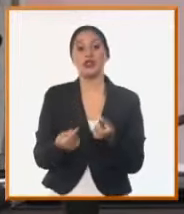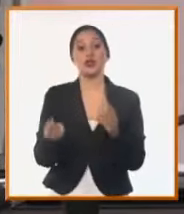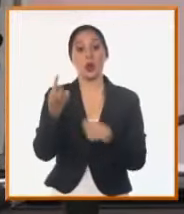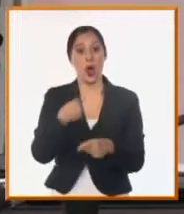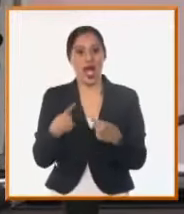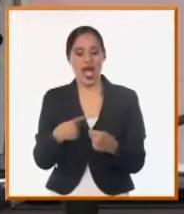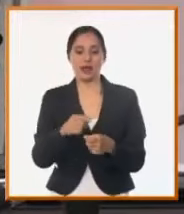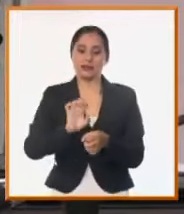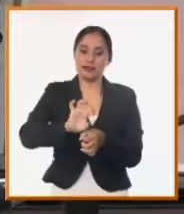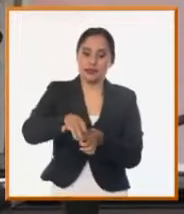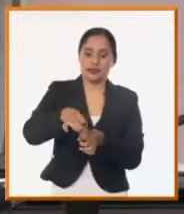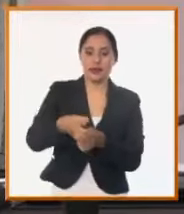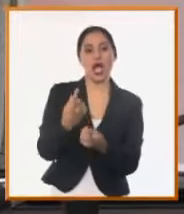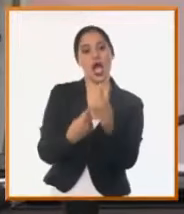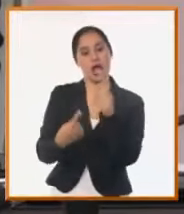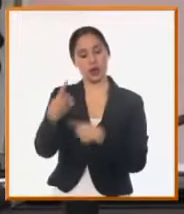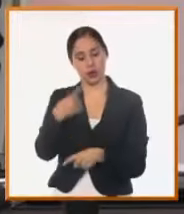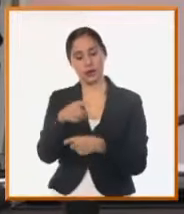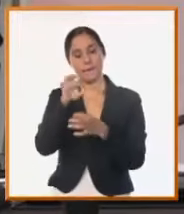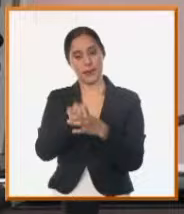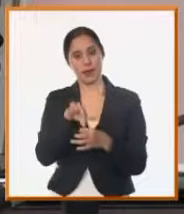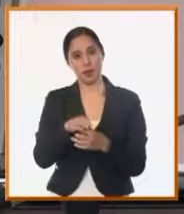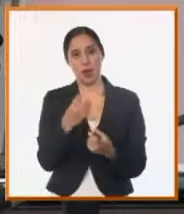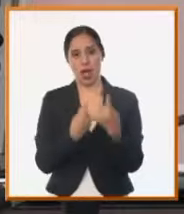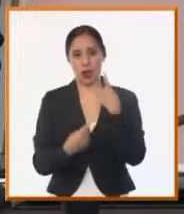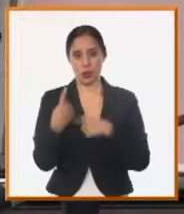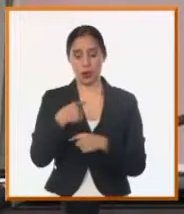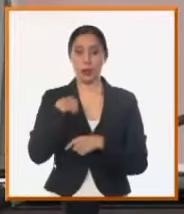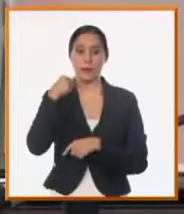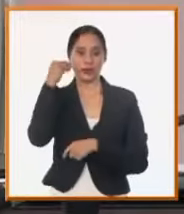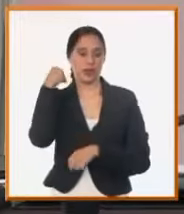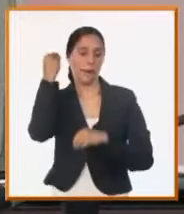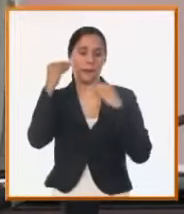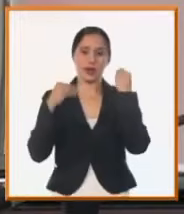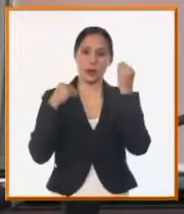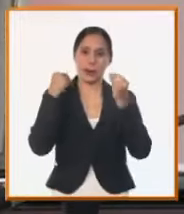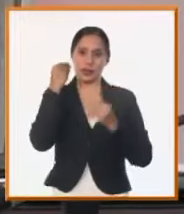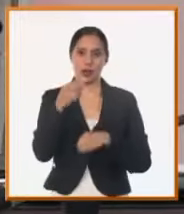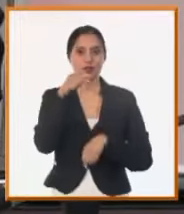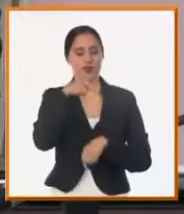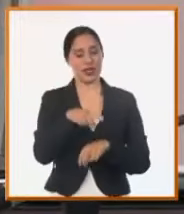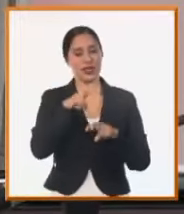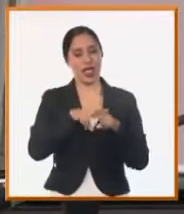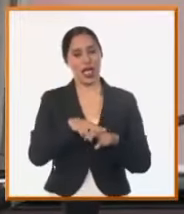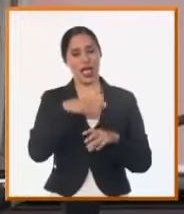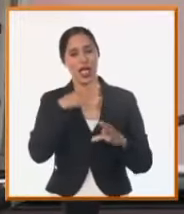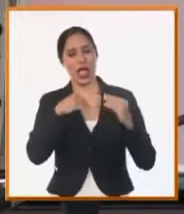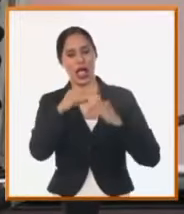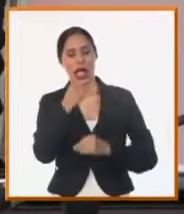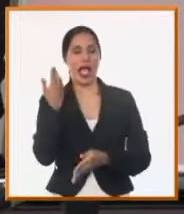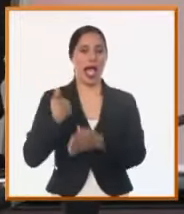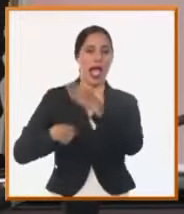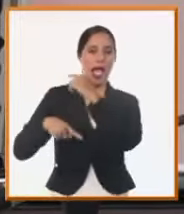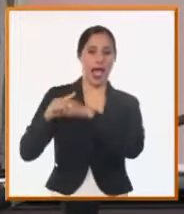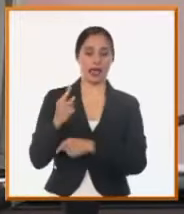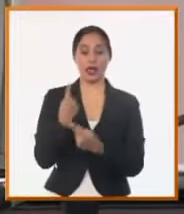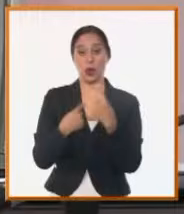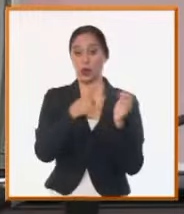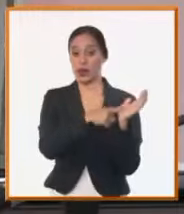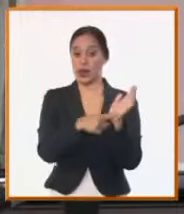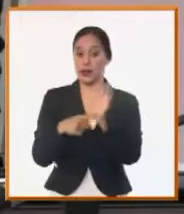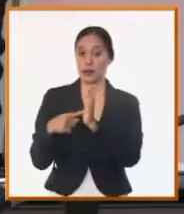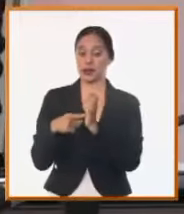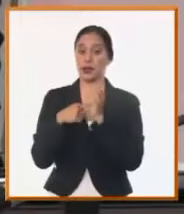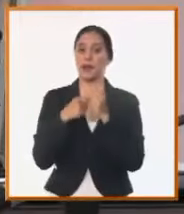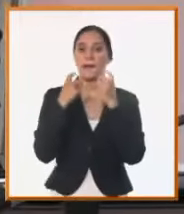y eso, pues, también es una preocupación. Sobre eso, Alexia, ayer hablábamos y se daban algunos elementos, pero yo creo que